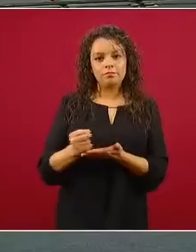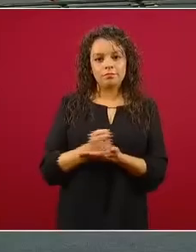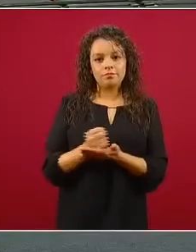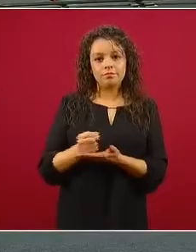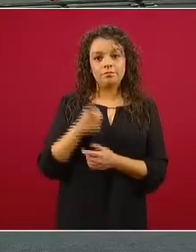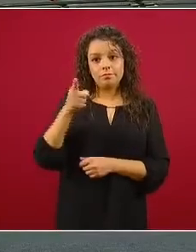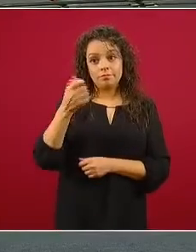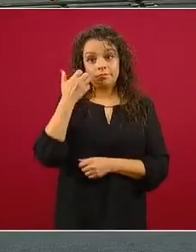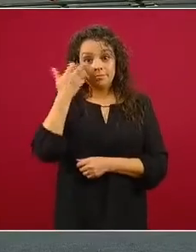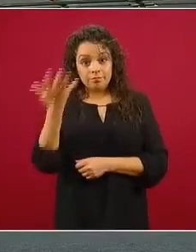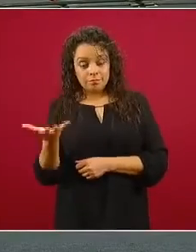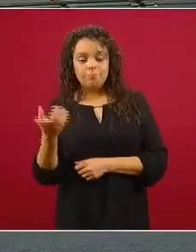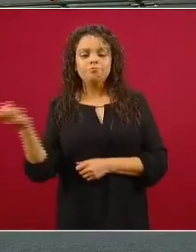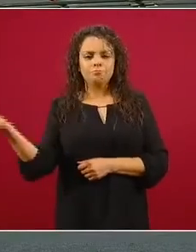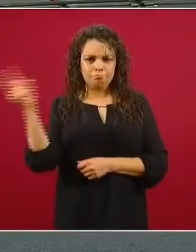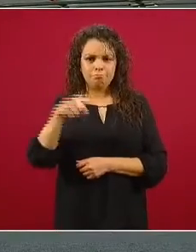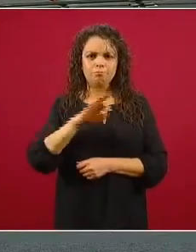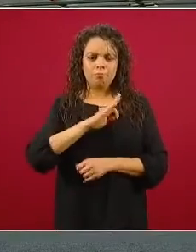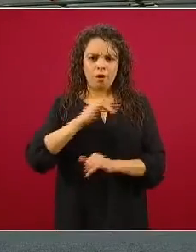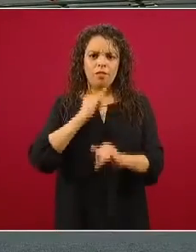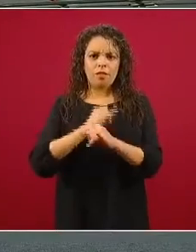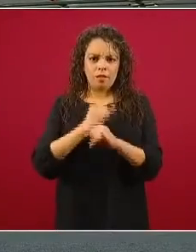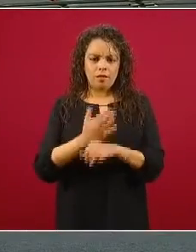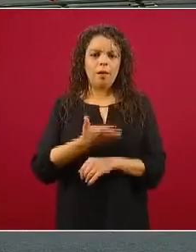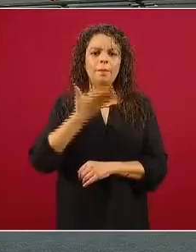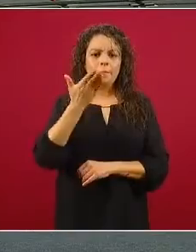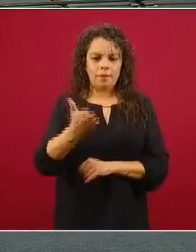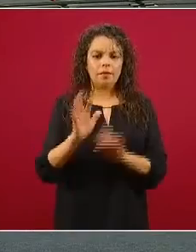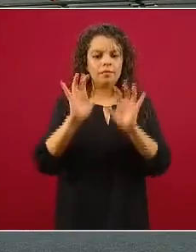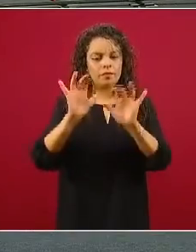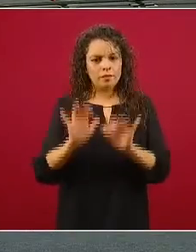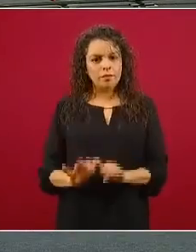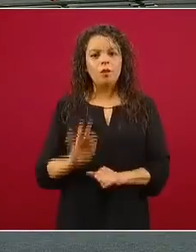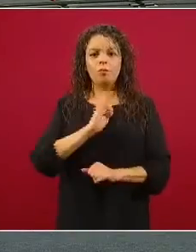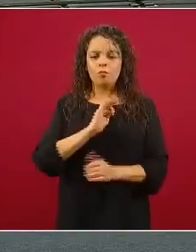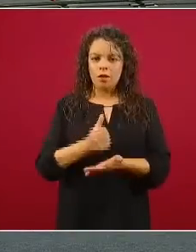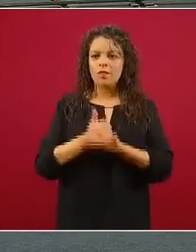decisión. Creemos que todavía podemos ayudar a mucha gente más. Muchas gracias, buenas tardes.